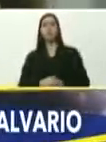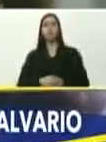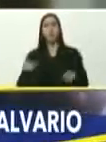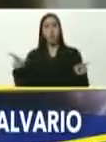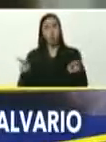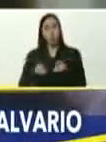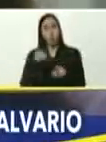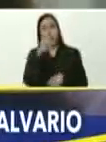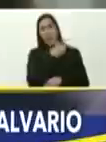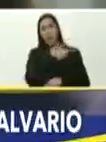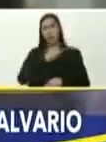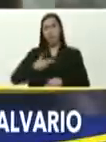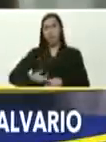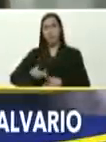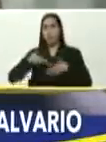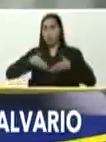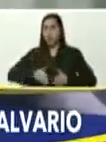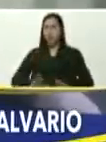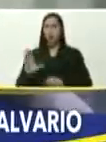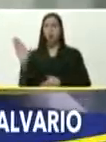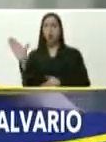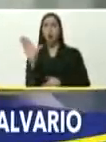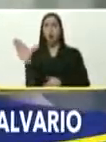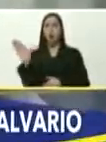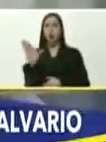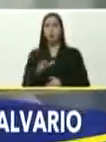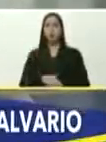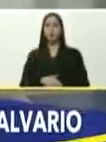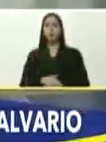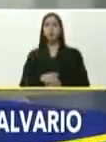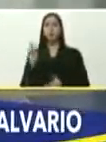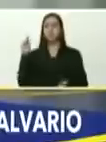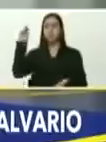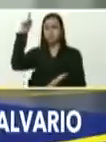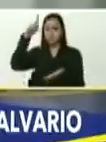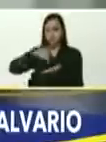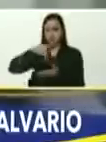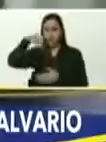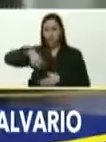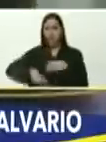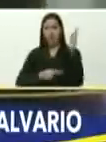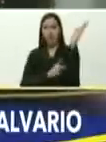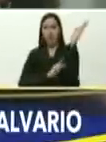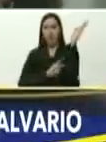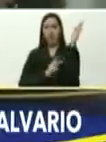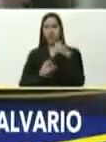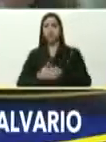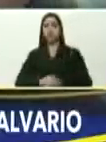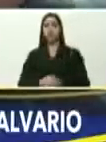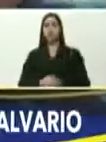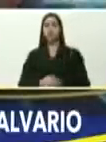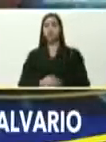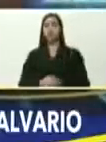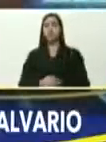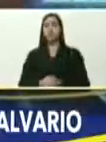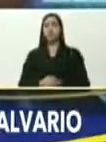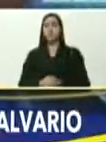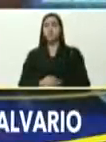mi comandante, como caraqueño, y caraqueña, y que se lo pasan esto, en estas parroquias, adelante, mi comandante.